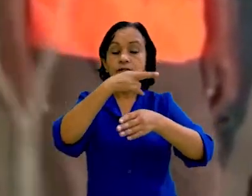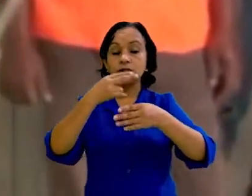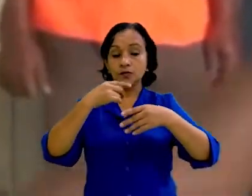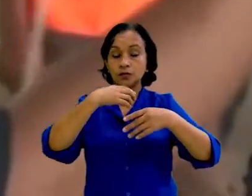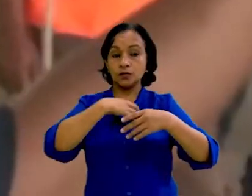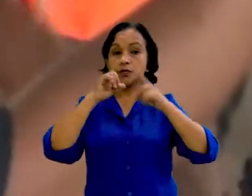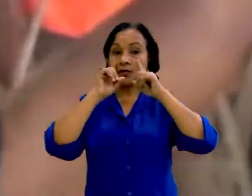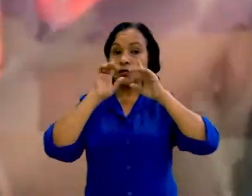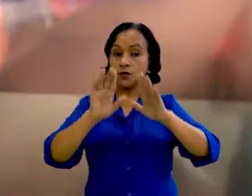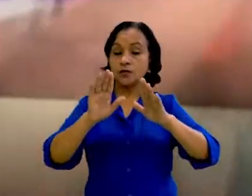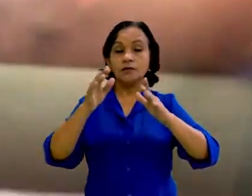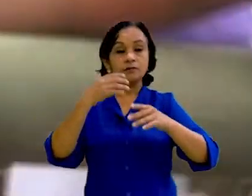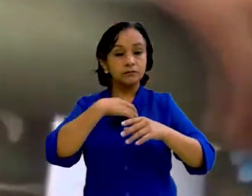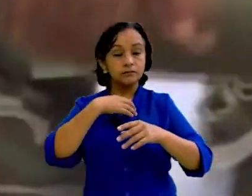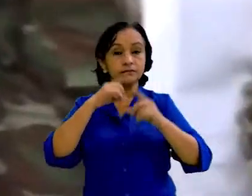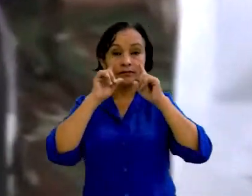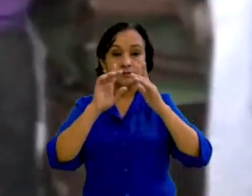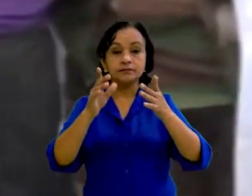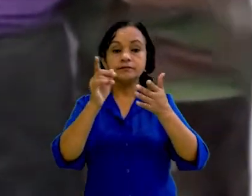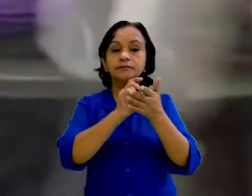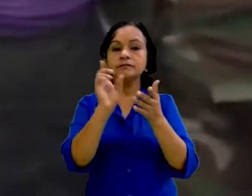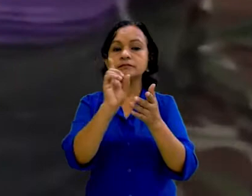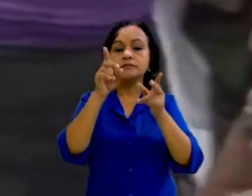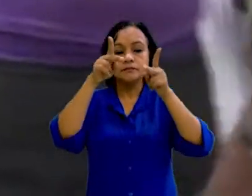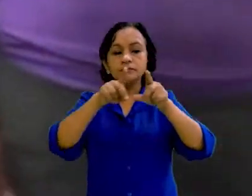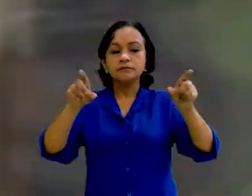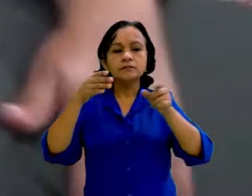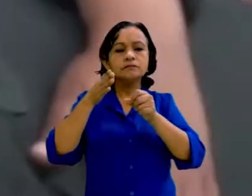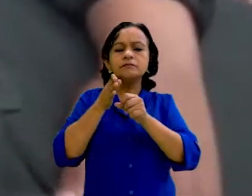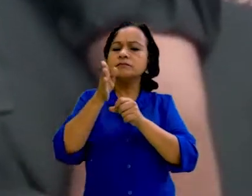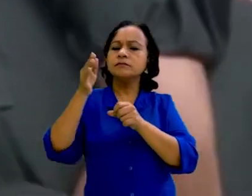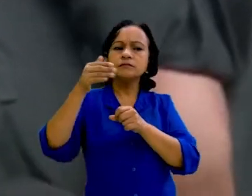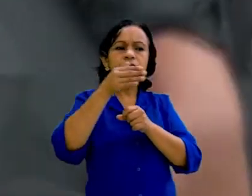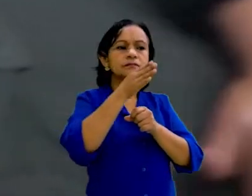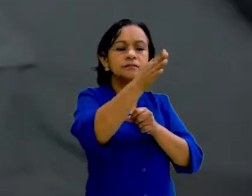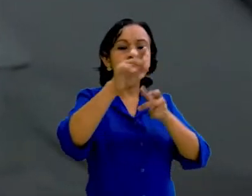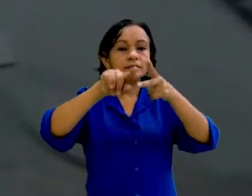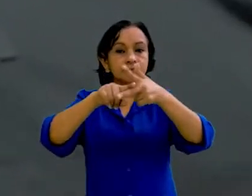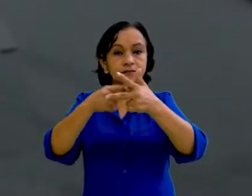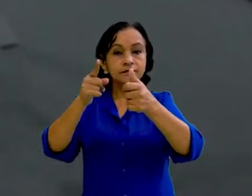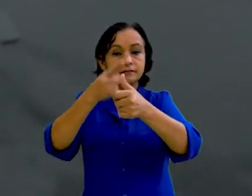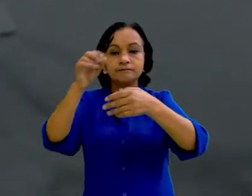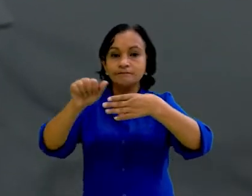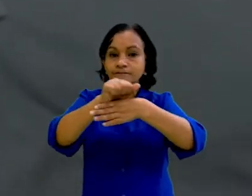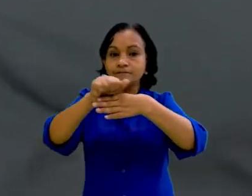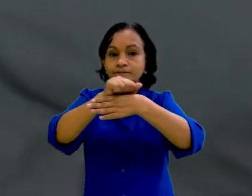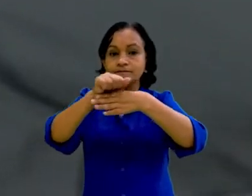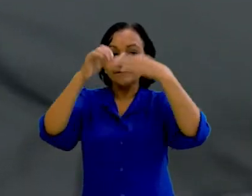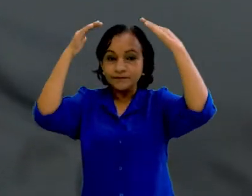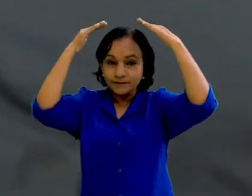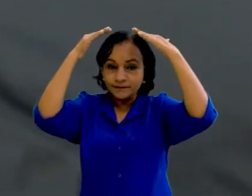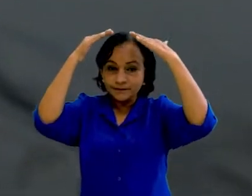autoprotección ante amenazas más recurrentes y elaboración de esquemas de evacuación. Además, se iniciaron los primeros ejercicios de